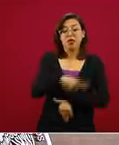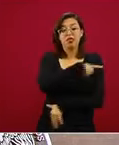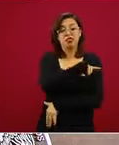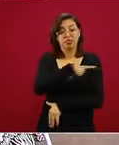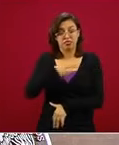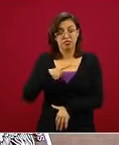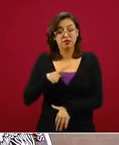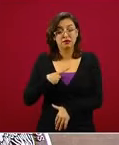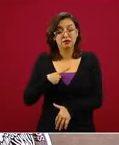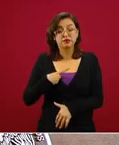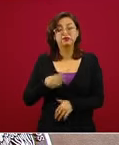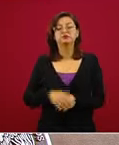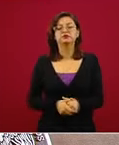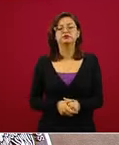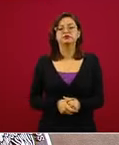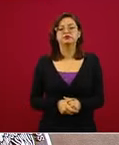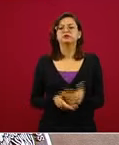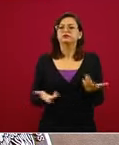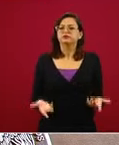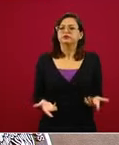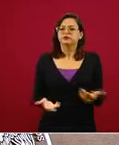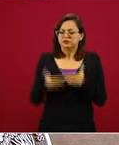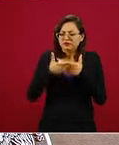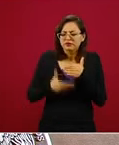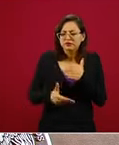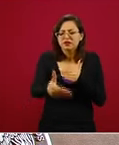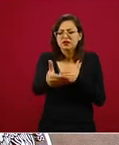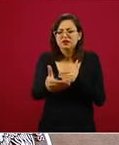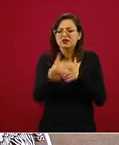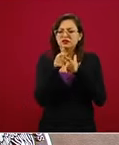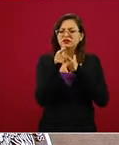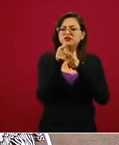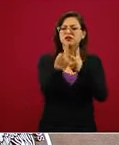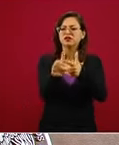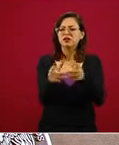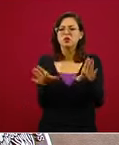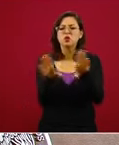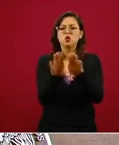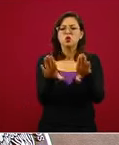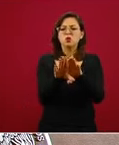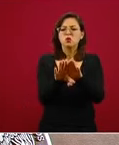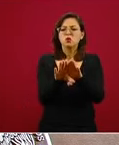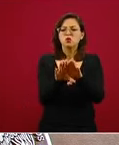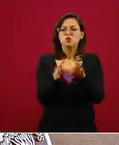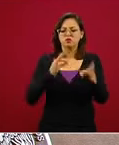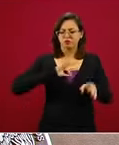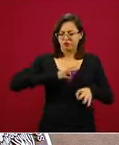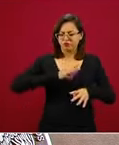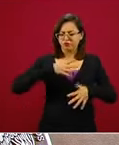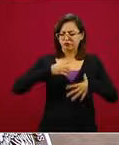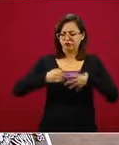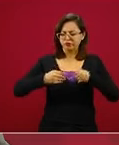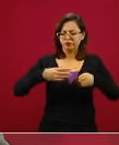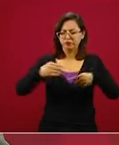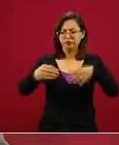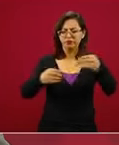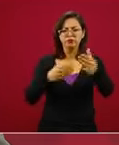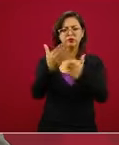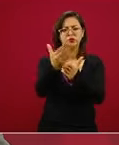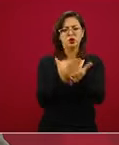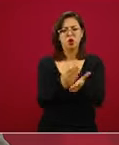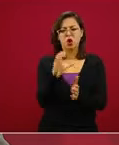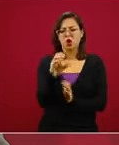medidas, lo que sigue de la seguridad sanitaria, para continuar la mitigación de la epidemia de COVID